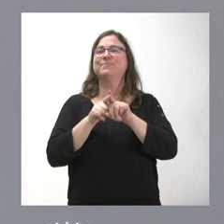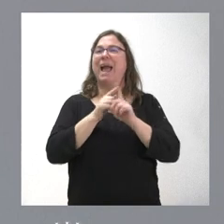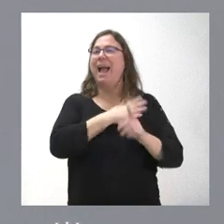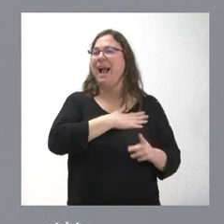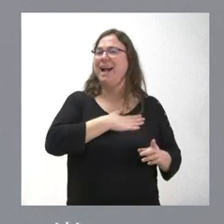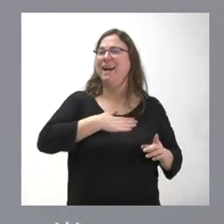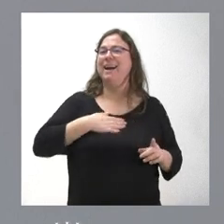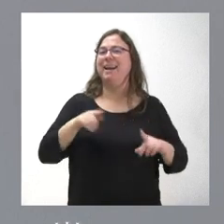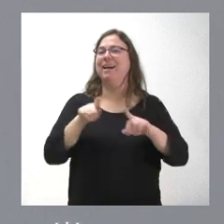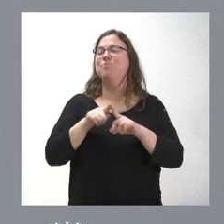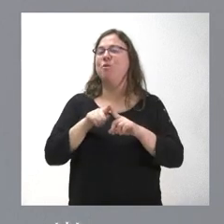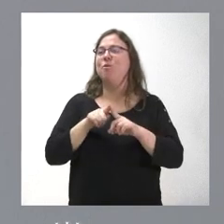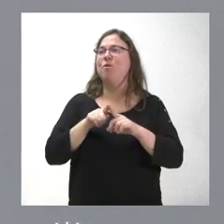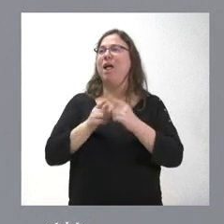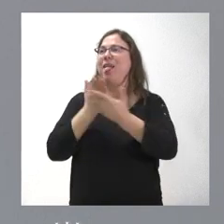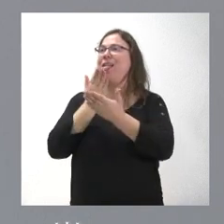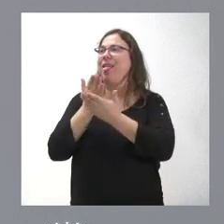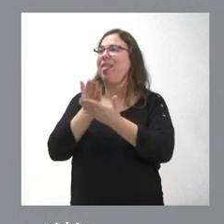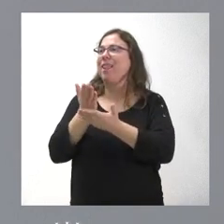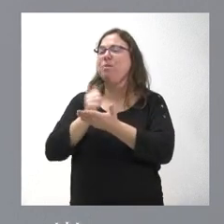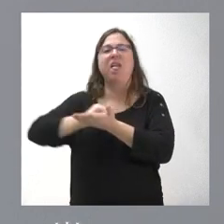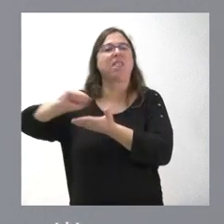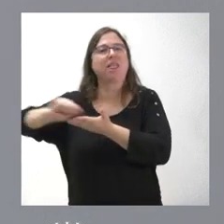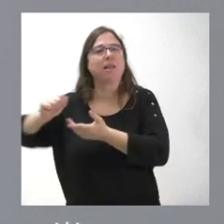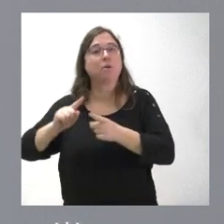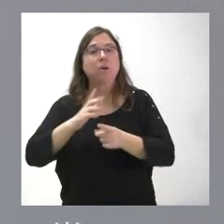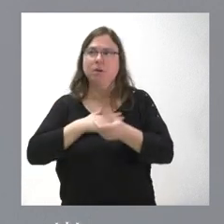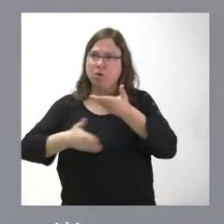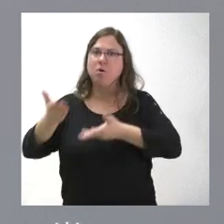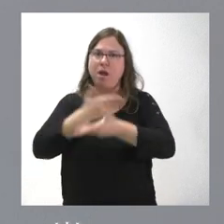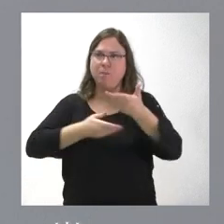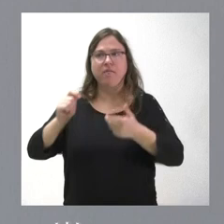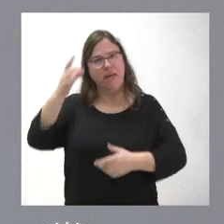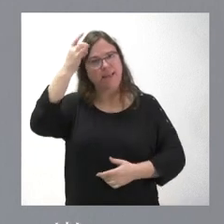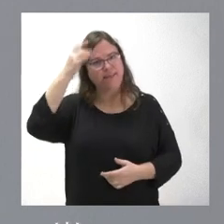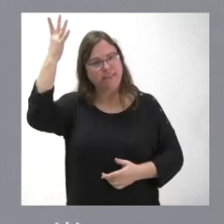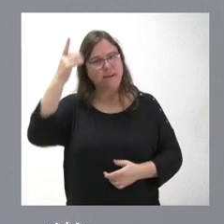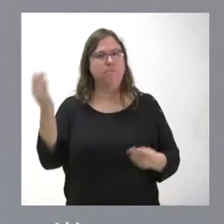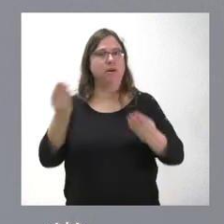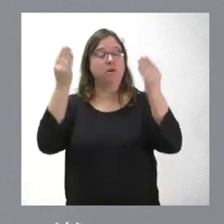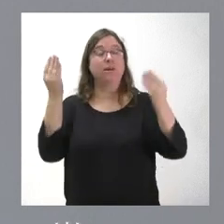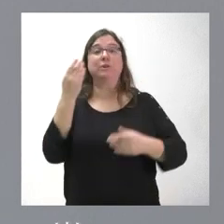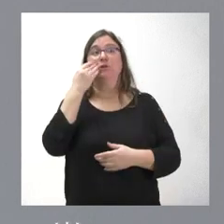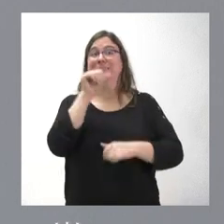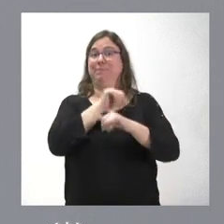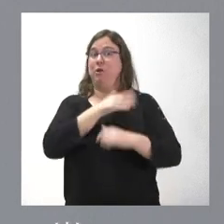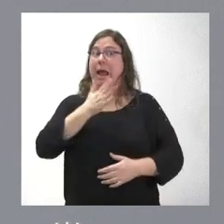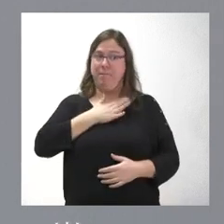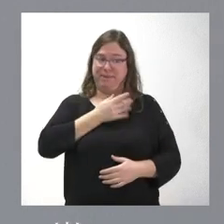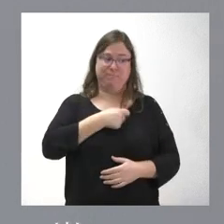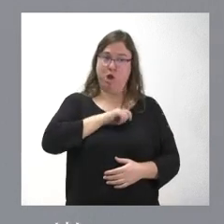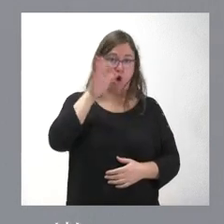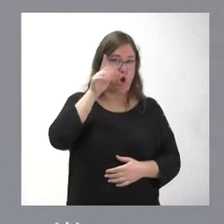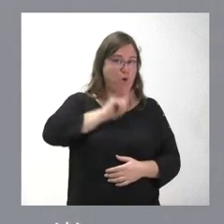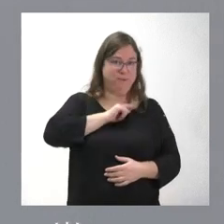haciendo es simplemente requerir o demandar cuestiones, nos vean como alguien que quiere colaborar, que quiere dar ideas. Espero que al menos, si no nos escuchan a los españoles, no